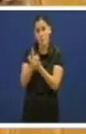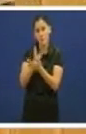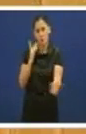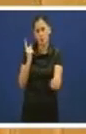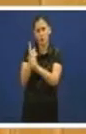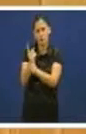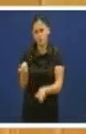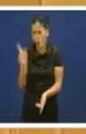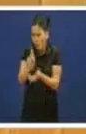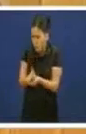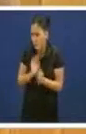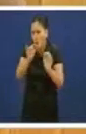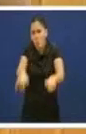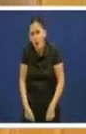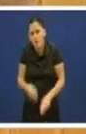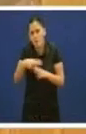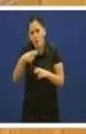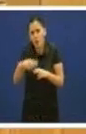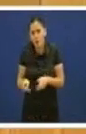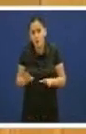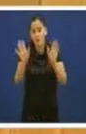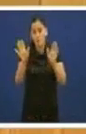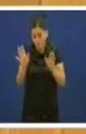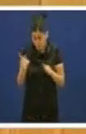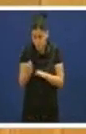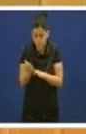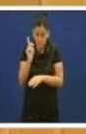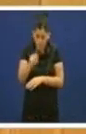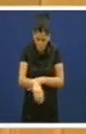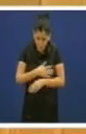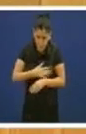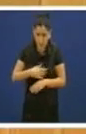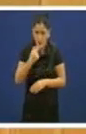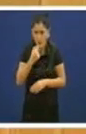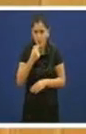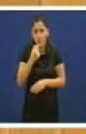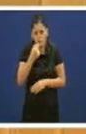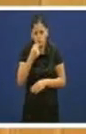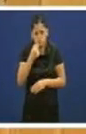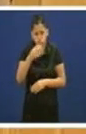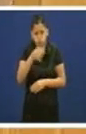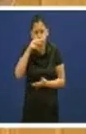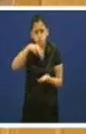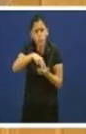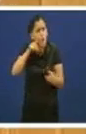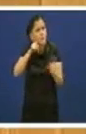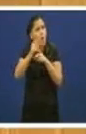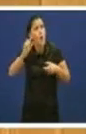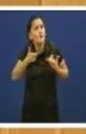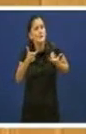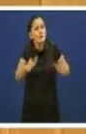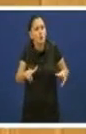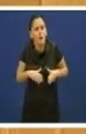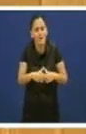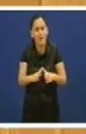desempeñando. Pero miren, como se dicen que non sentara precedentes, eu ven a falar aquí do sector naval, este grupo parlamentar, ven a falar